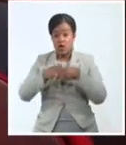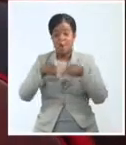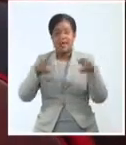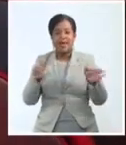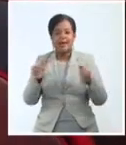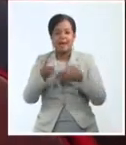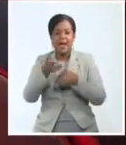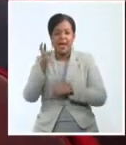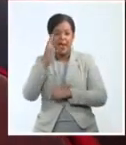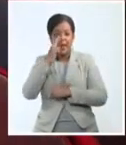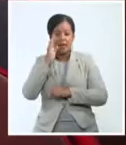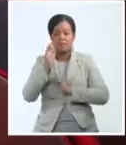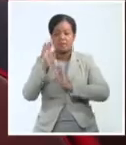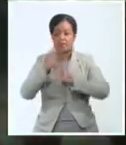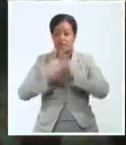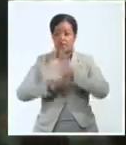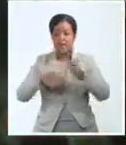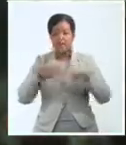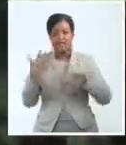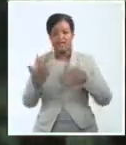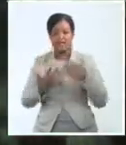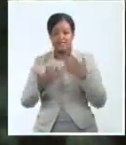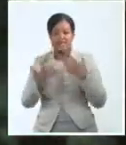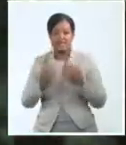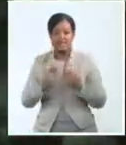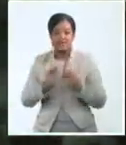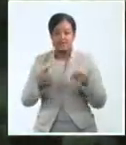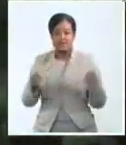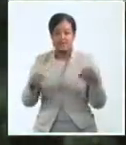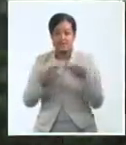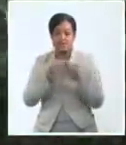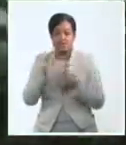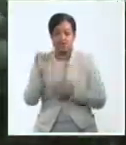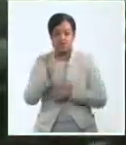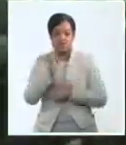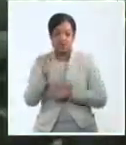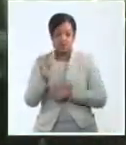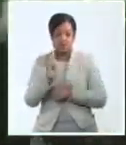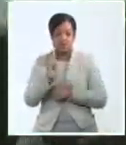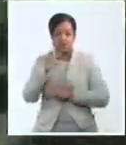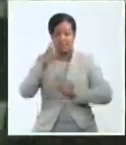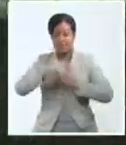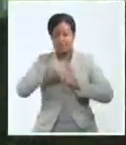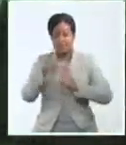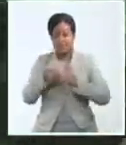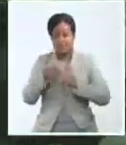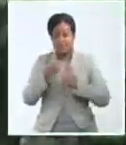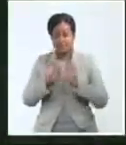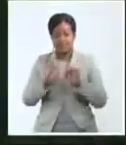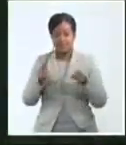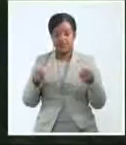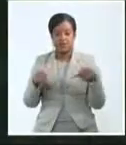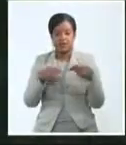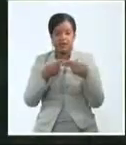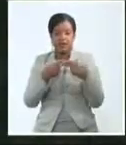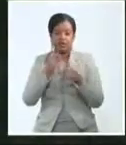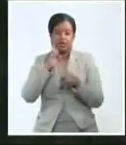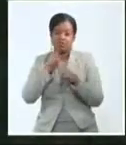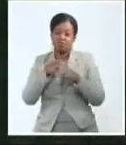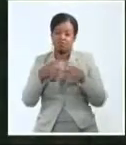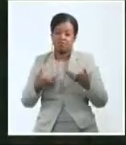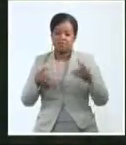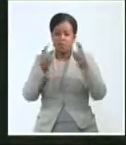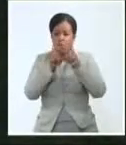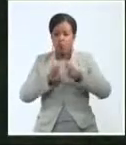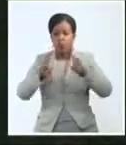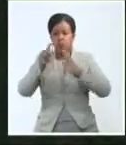inserta en el programa de actividades colaterales del Quinto Encuentro Nacional de Crítica Cinematográfica. El evento se dedica al estudio del